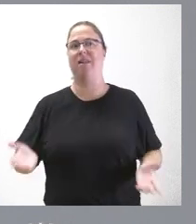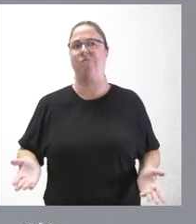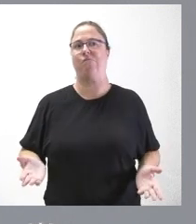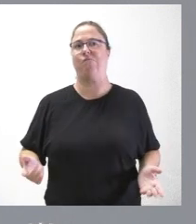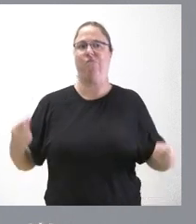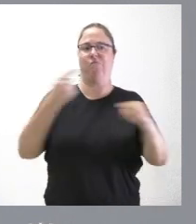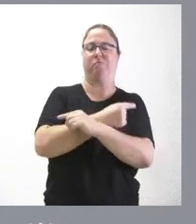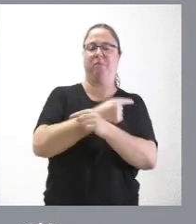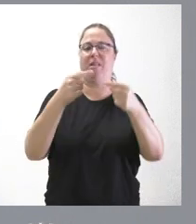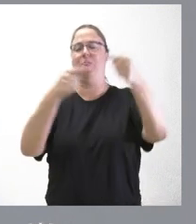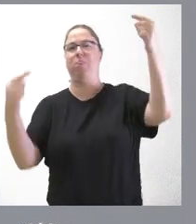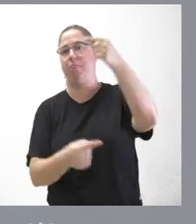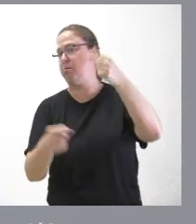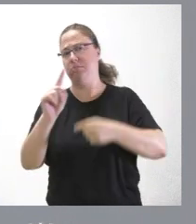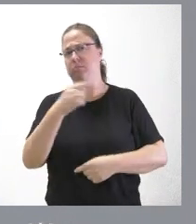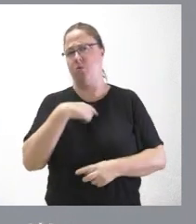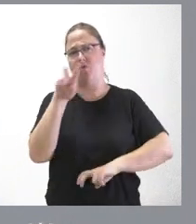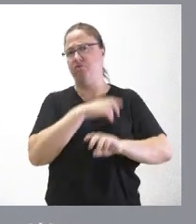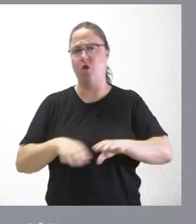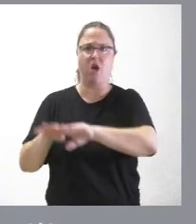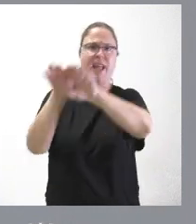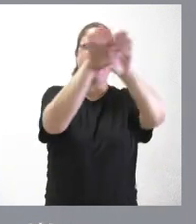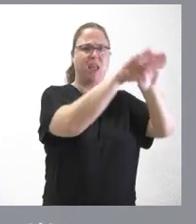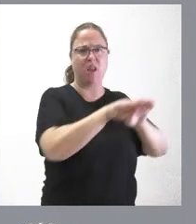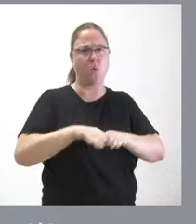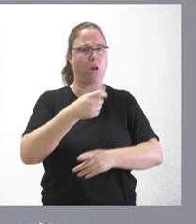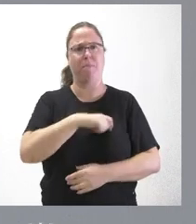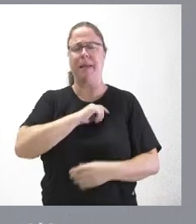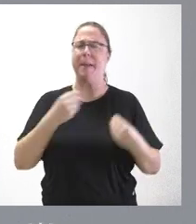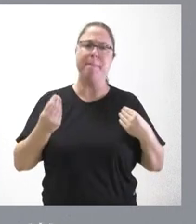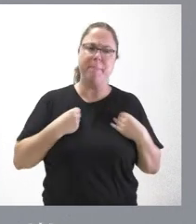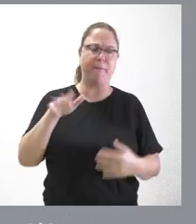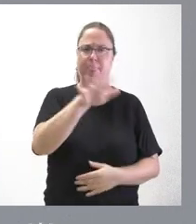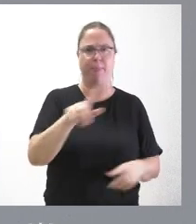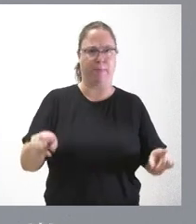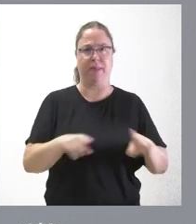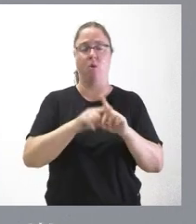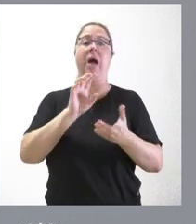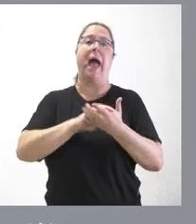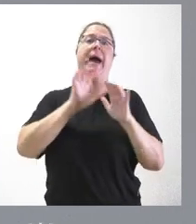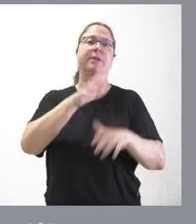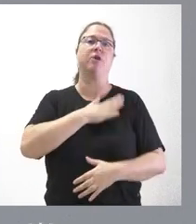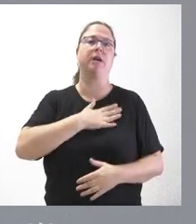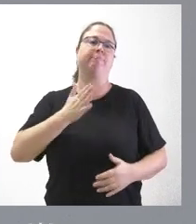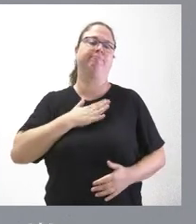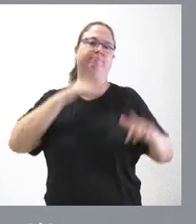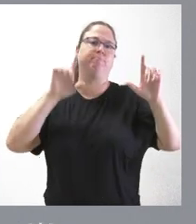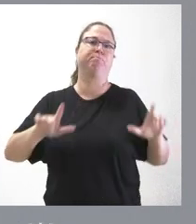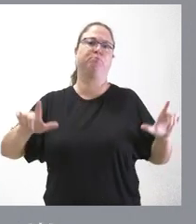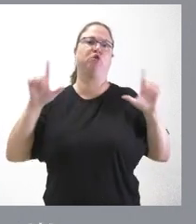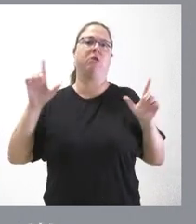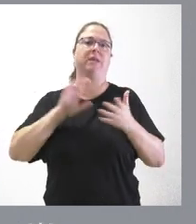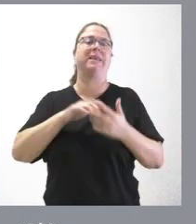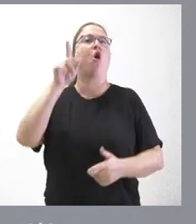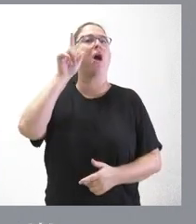Hay que avanzar hacia la igualdad entre todos los españoles que residan, entre la comunidad autónoma que residan. Y ahí Castilla y León quiere tener su protagonismo y quiere ser